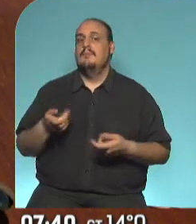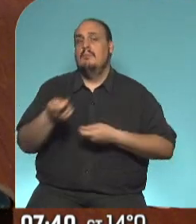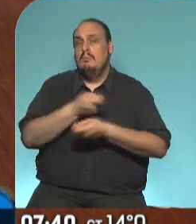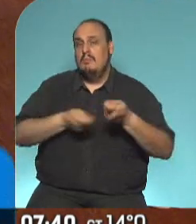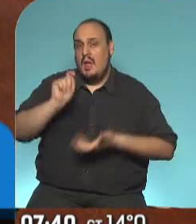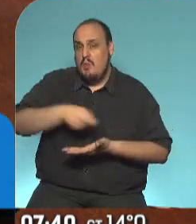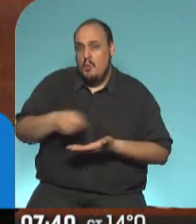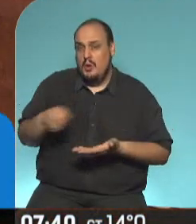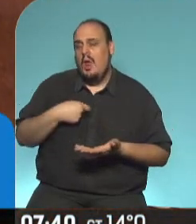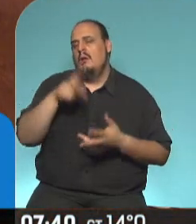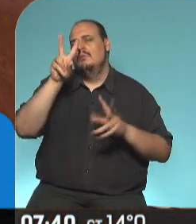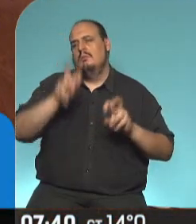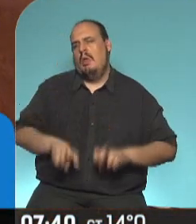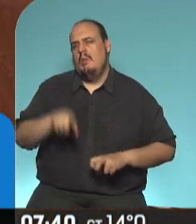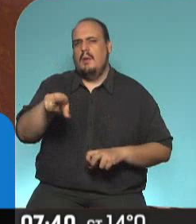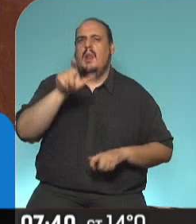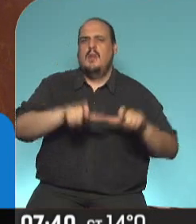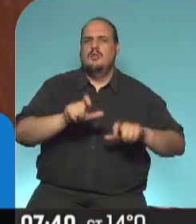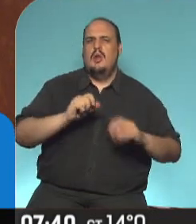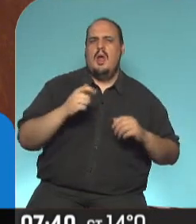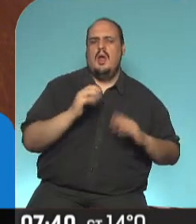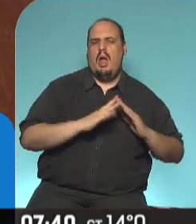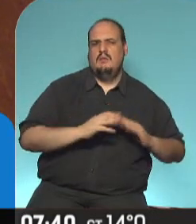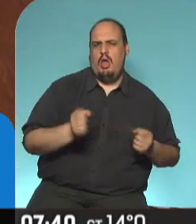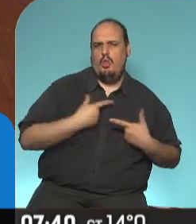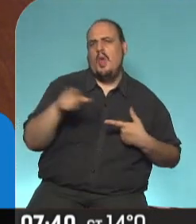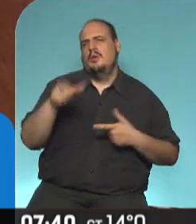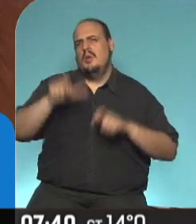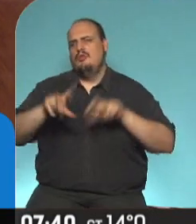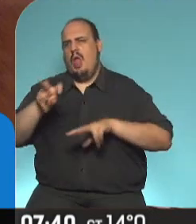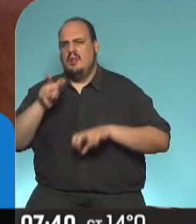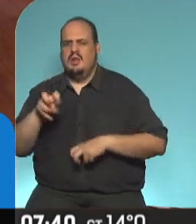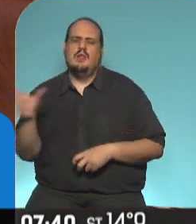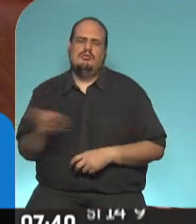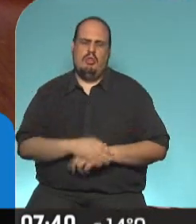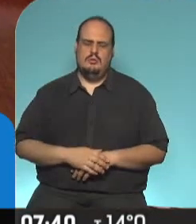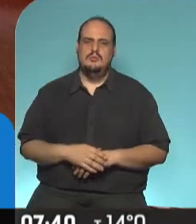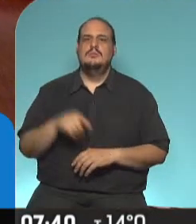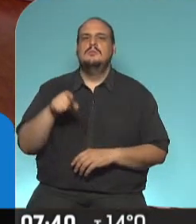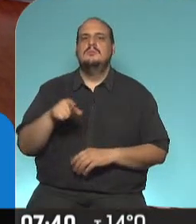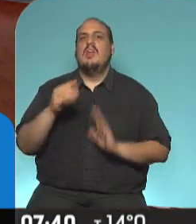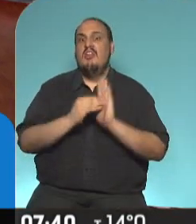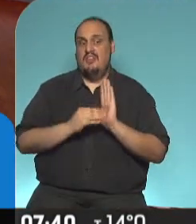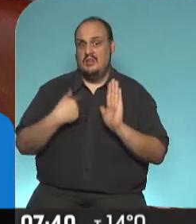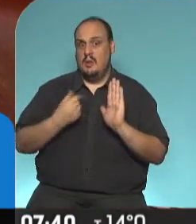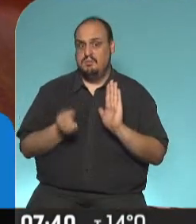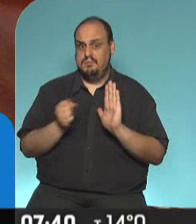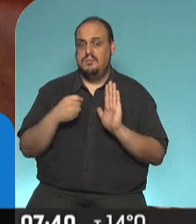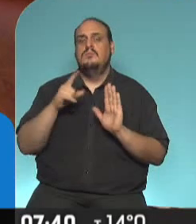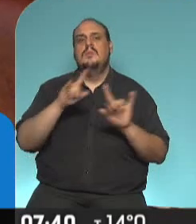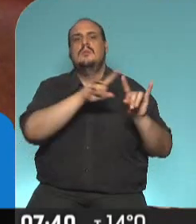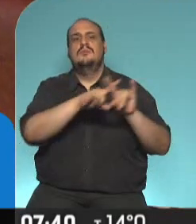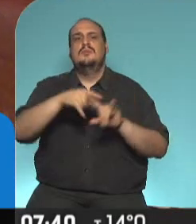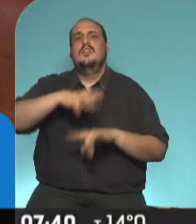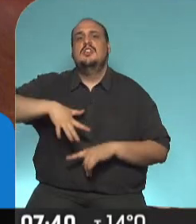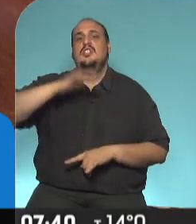inmobiliario para todos los gustos, para propietarios, para inquilinos, para todo. Los datos, ¿qué está pasando? Trajimos datos del portal Zona Pro,